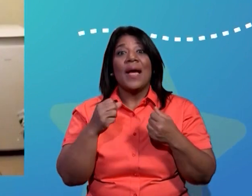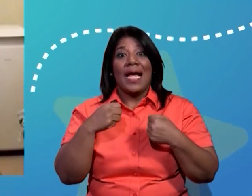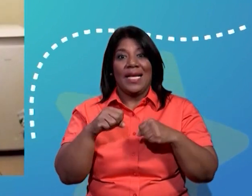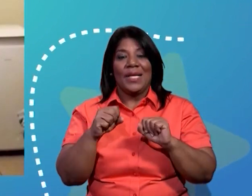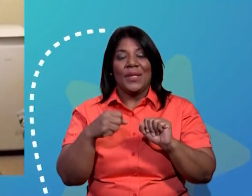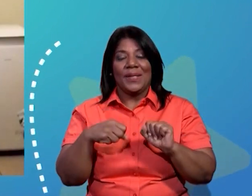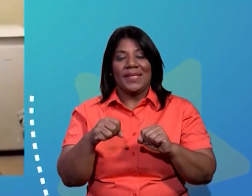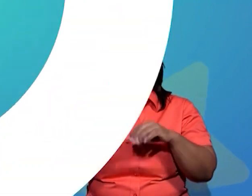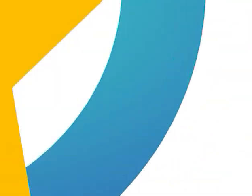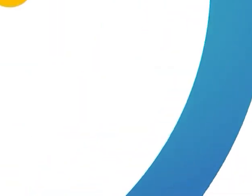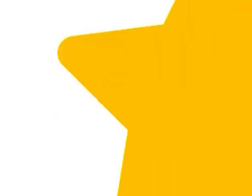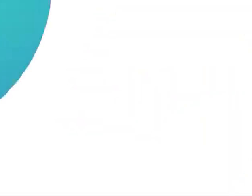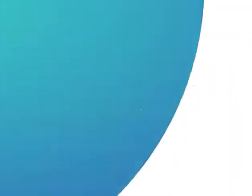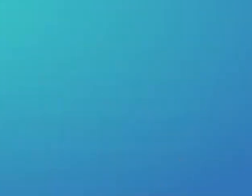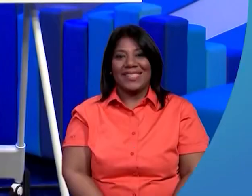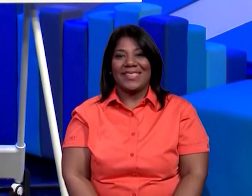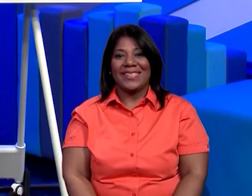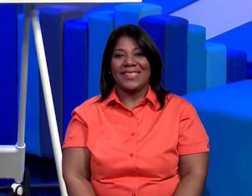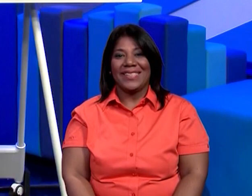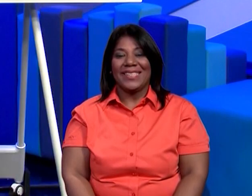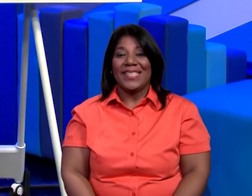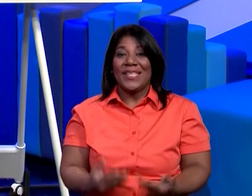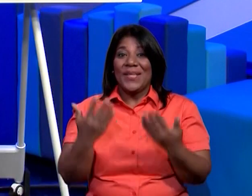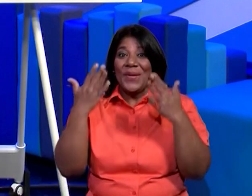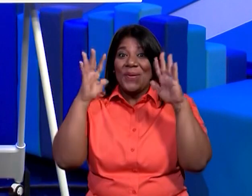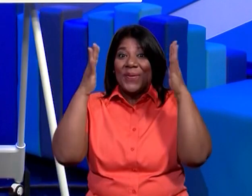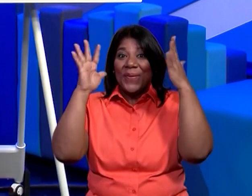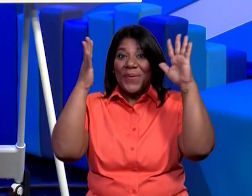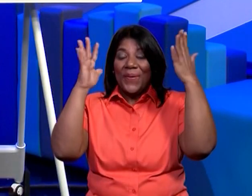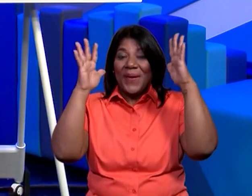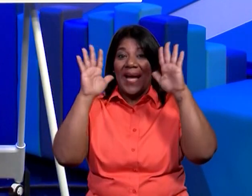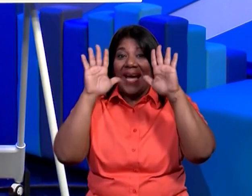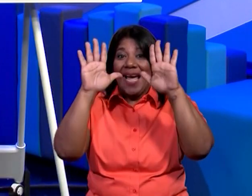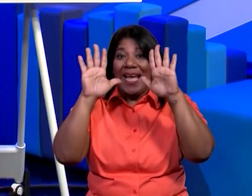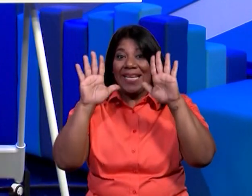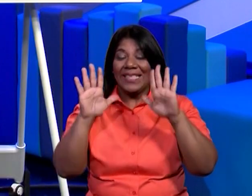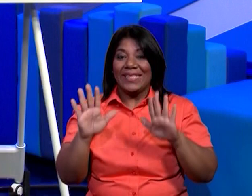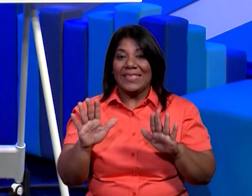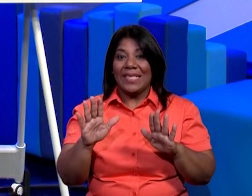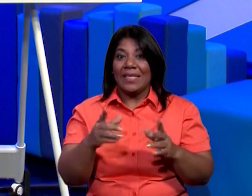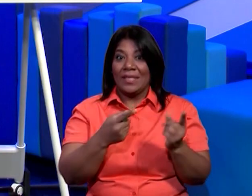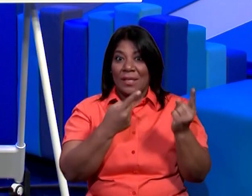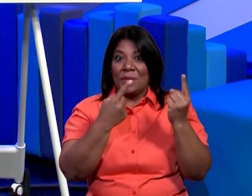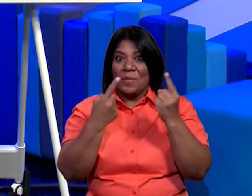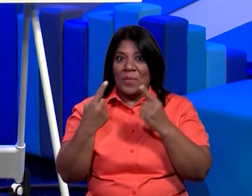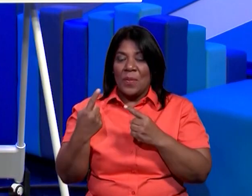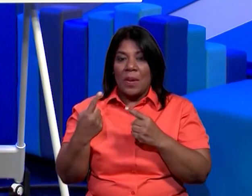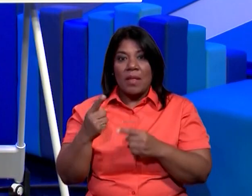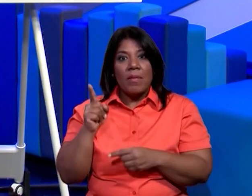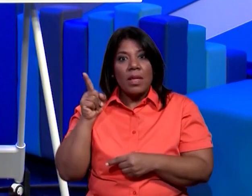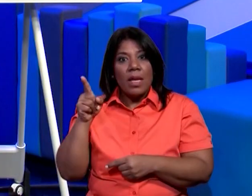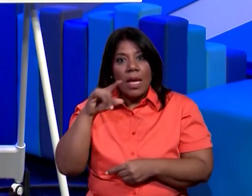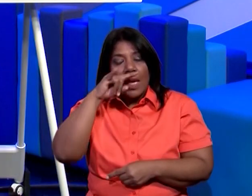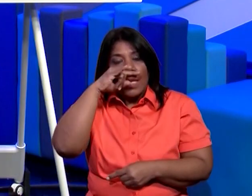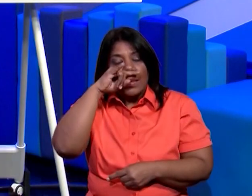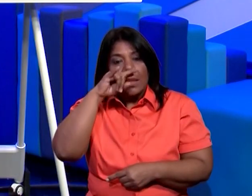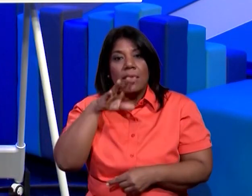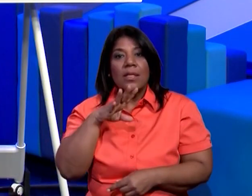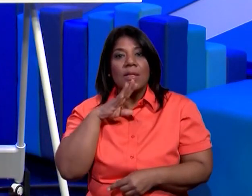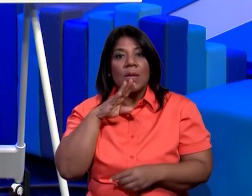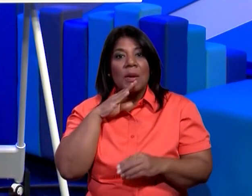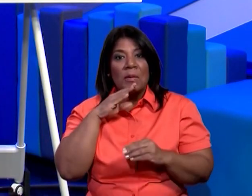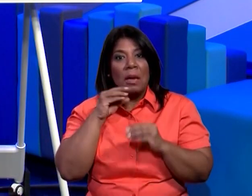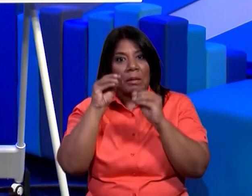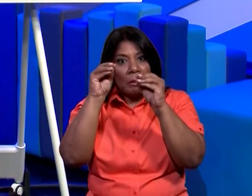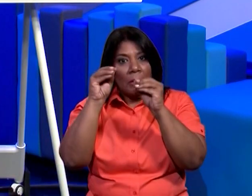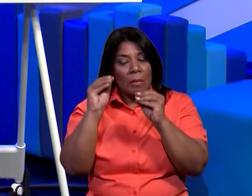estímulos del medio ambiente wow excelente iván puedes venir aquí verdad conéctate con la estrella dar la clase